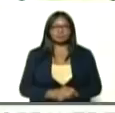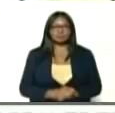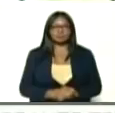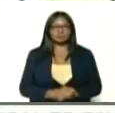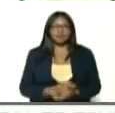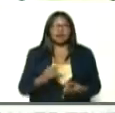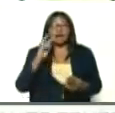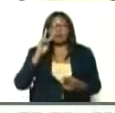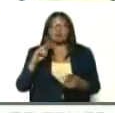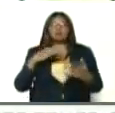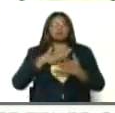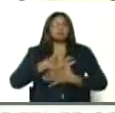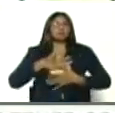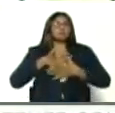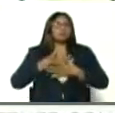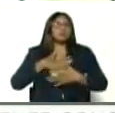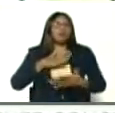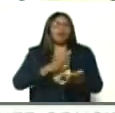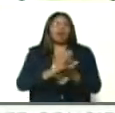Entonces, hay una relajación,